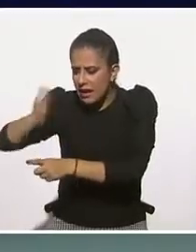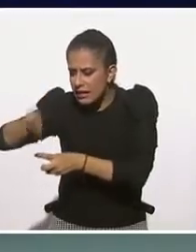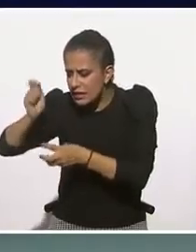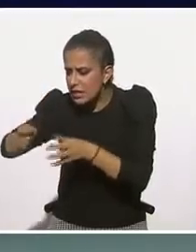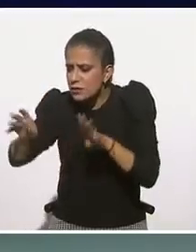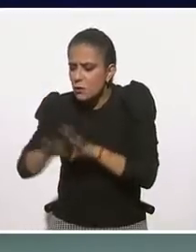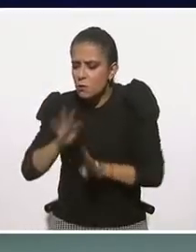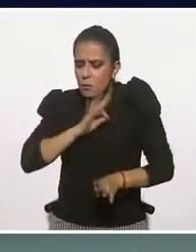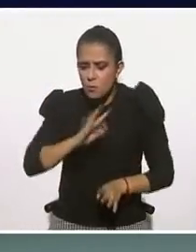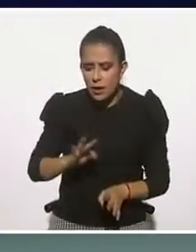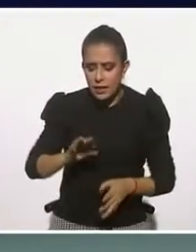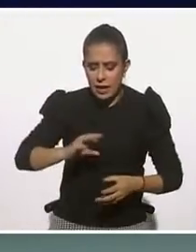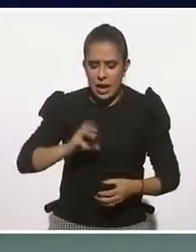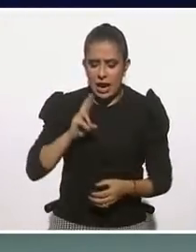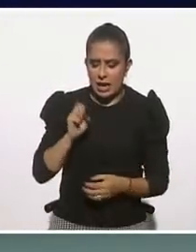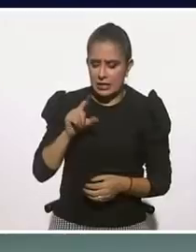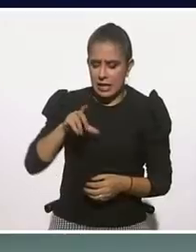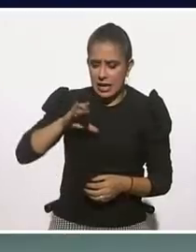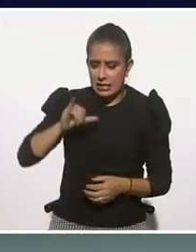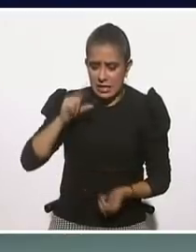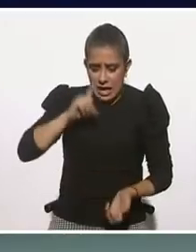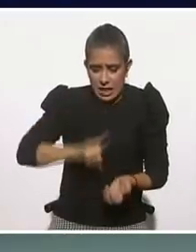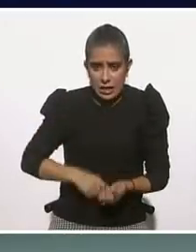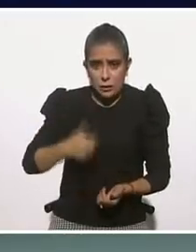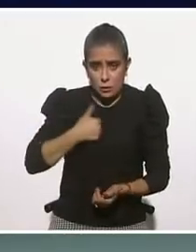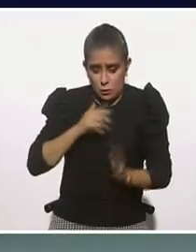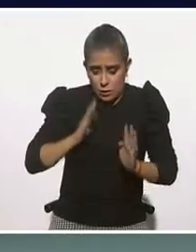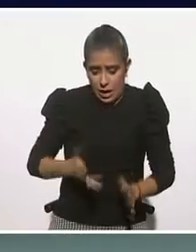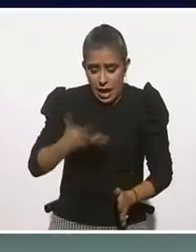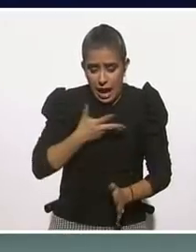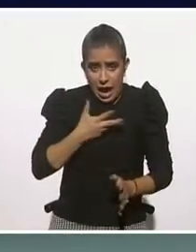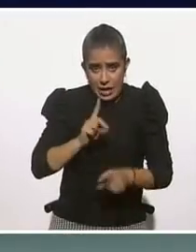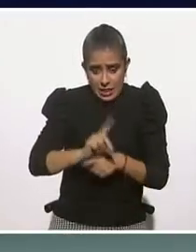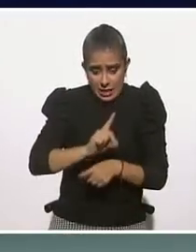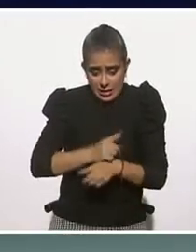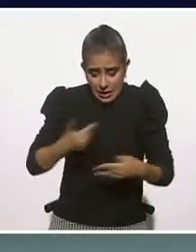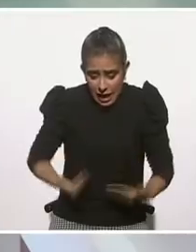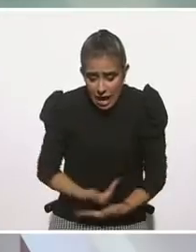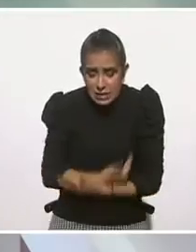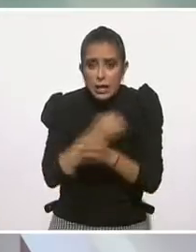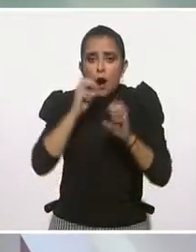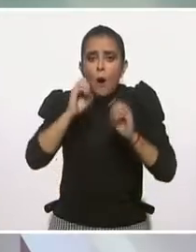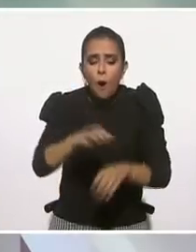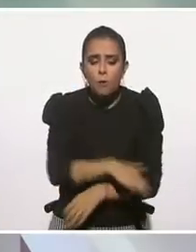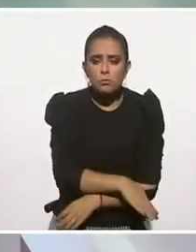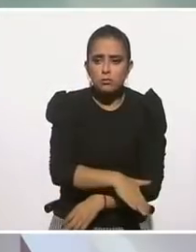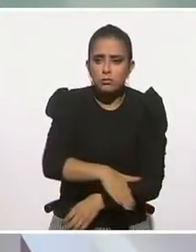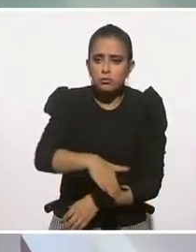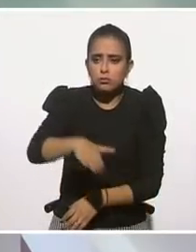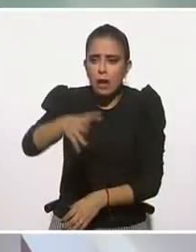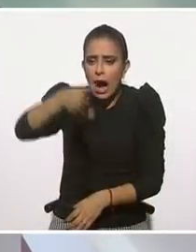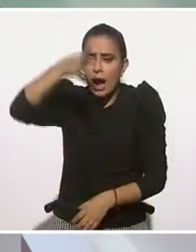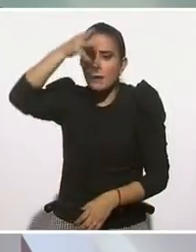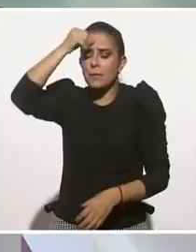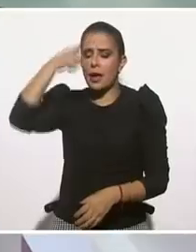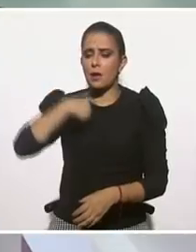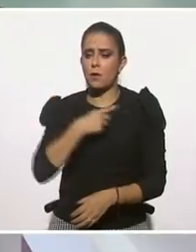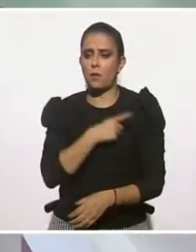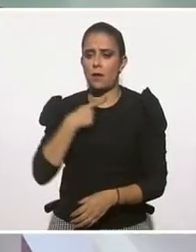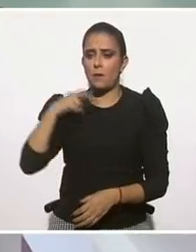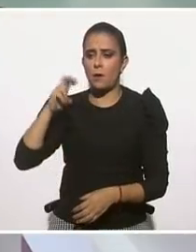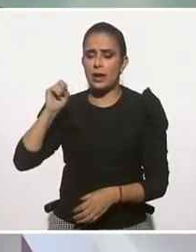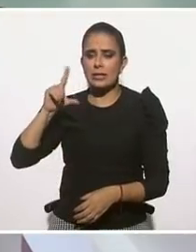preguntamos, ¿nacimos con eso o se desarrolla? Justamente el punto intermedio al que todos se atreven sanamente es las dos.